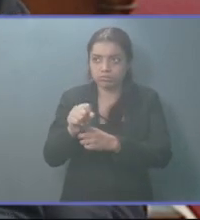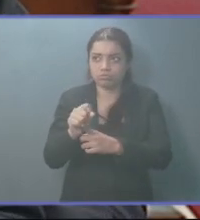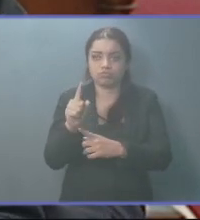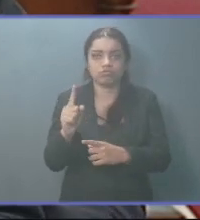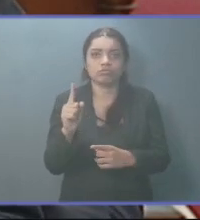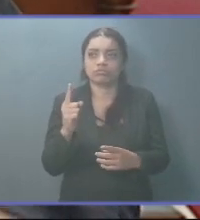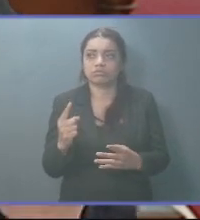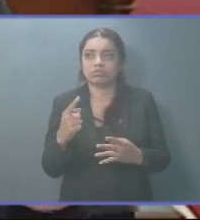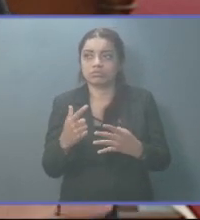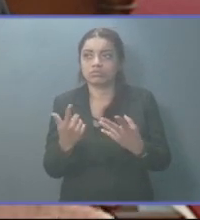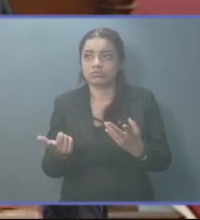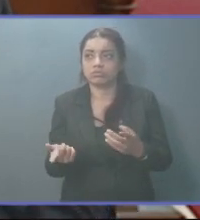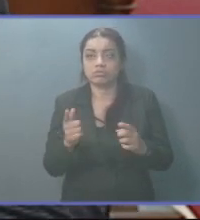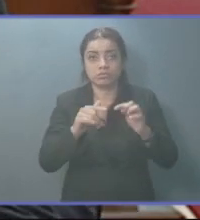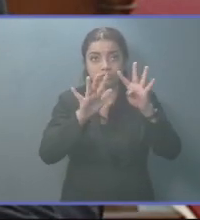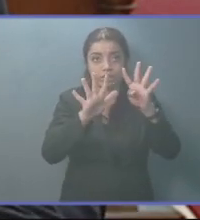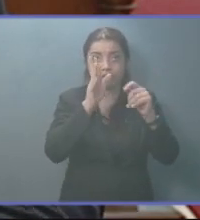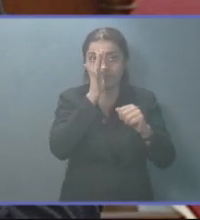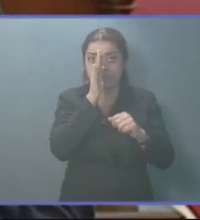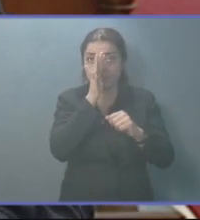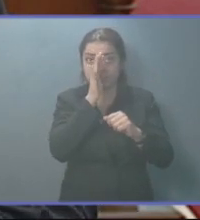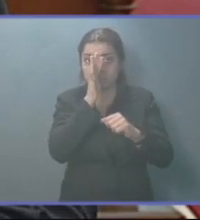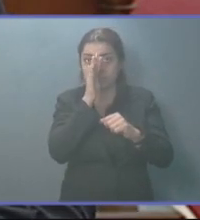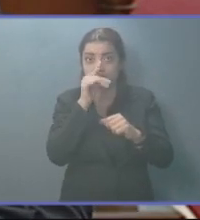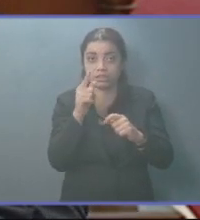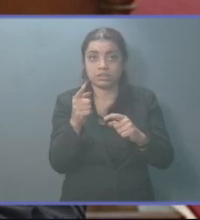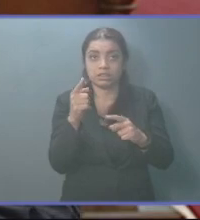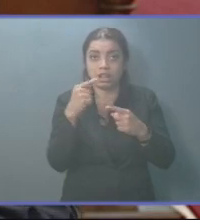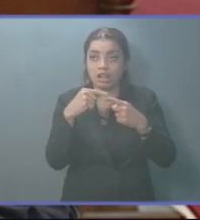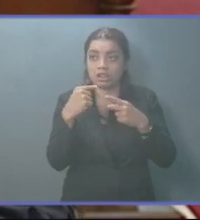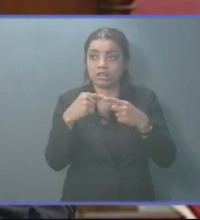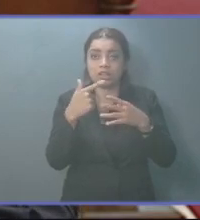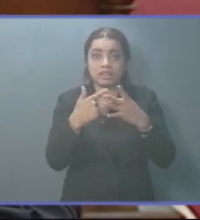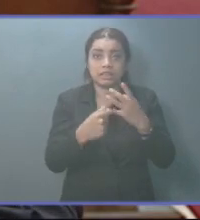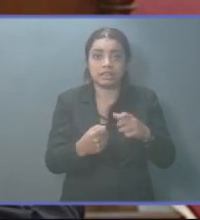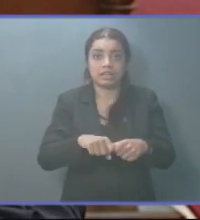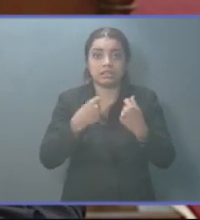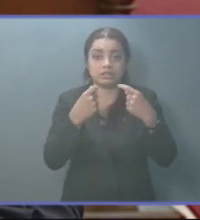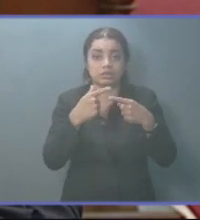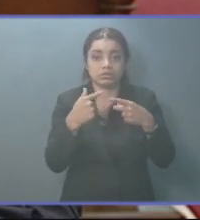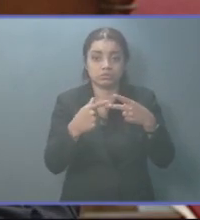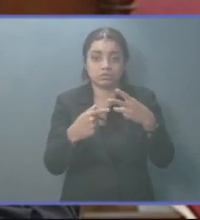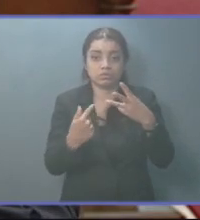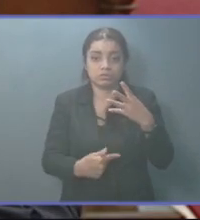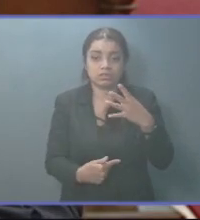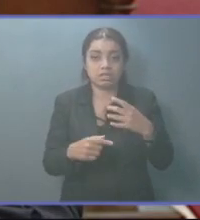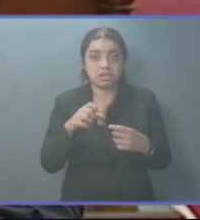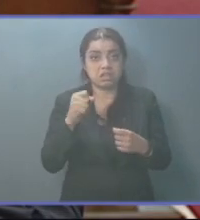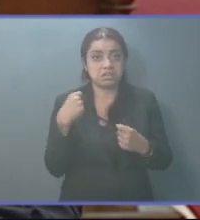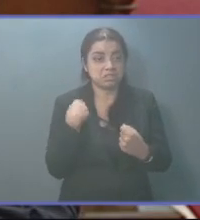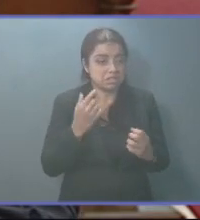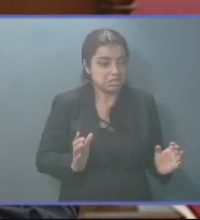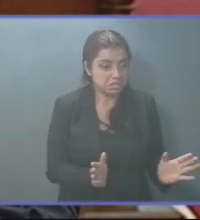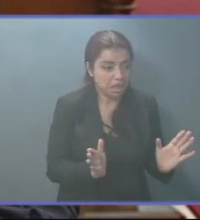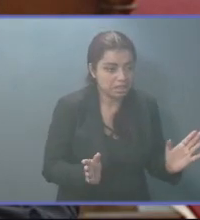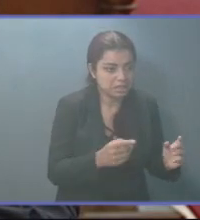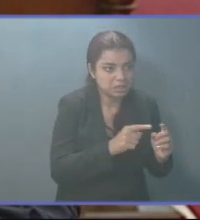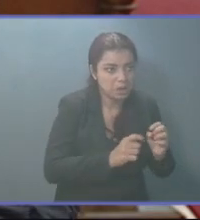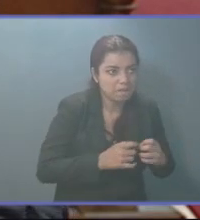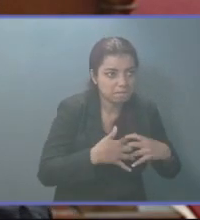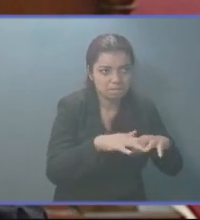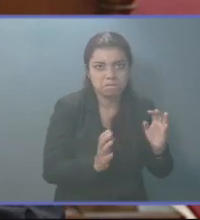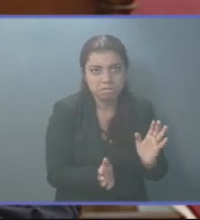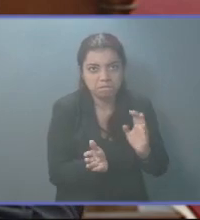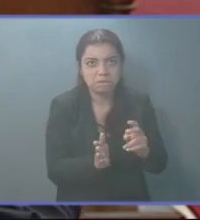comisión, tanto el 9 de febrero, de los delitos que voy a citar a continuación, de sedición, de actos arbitrarios,